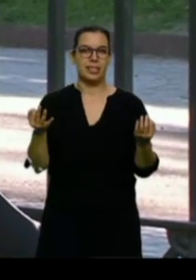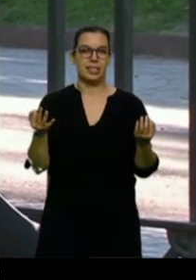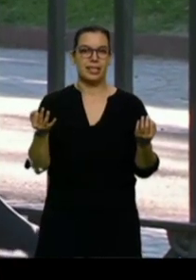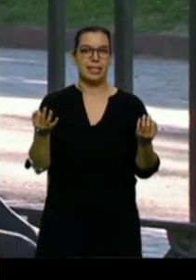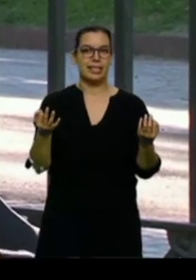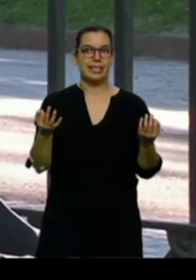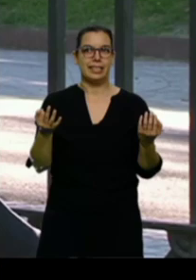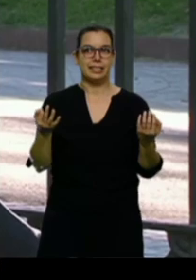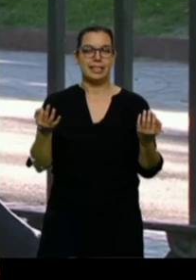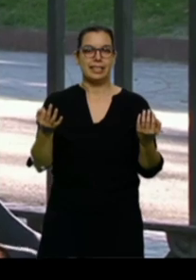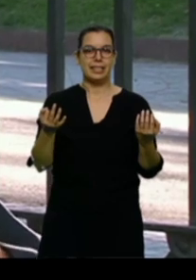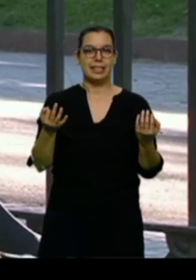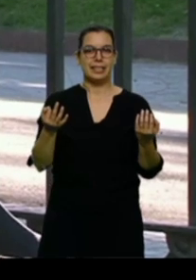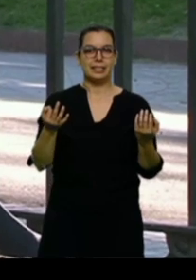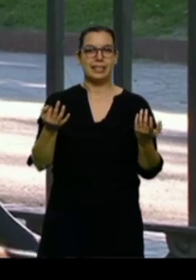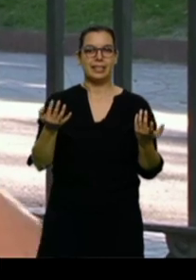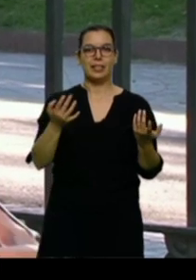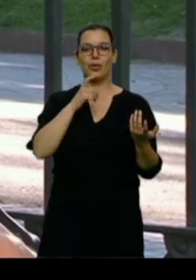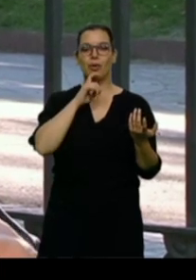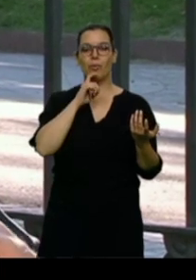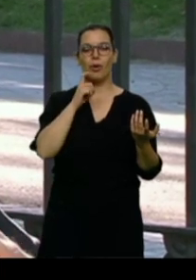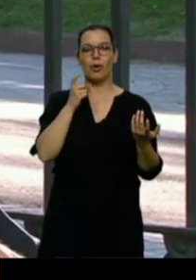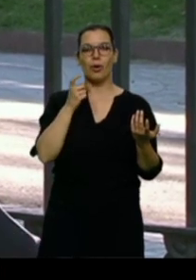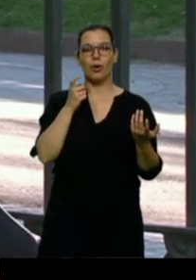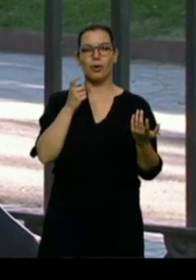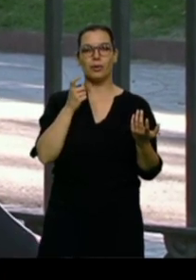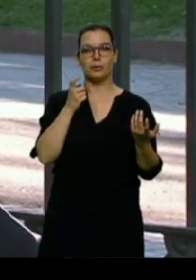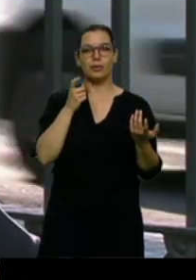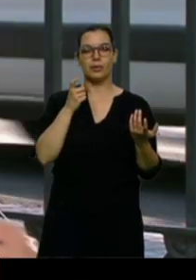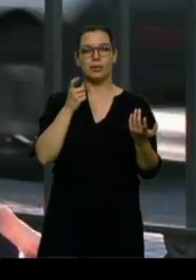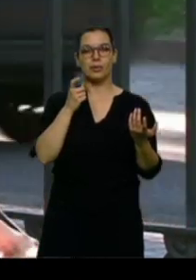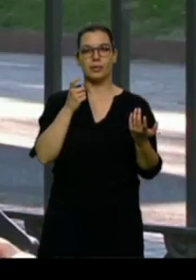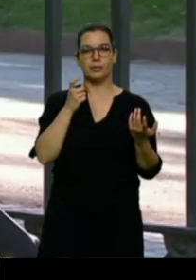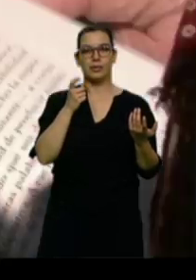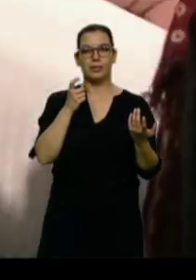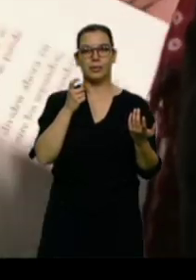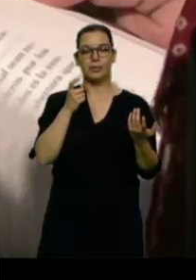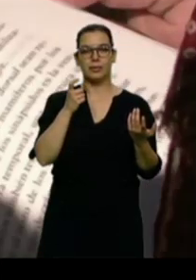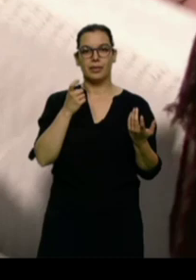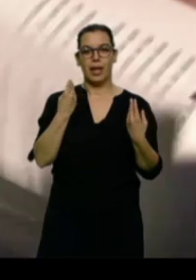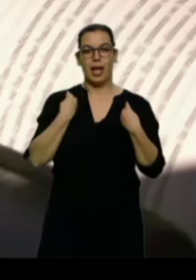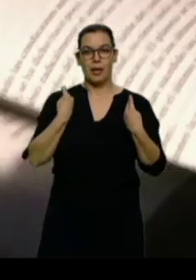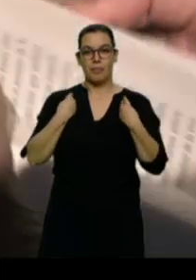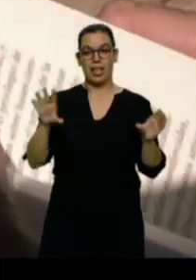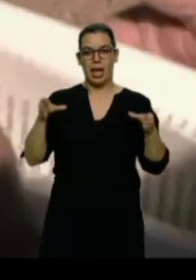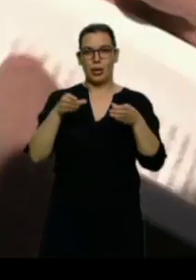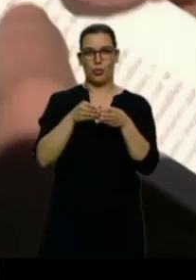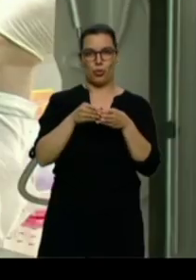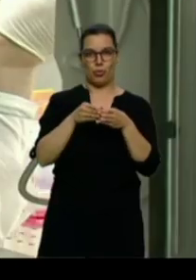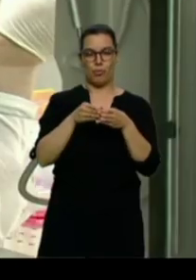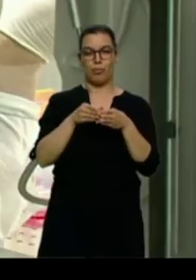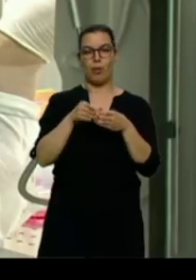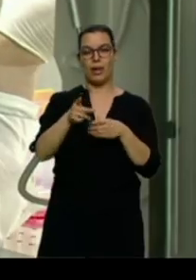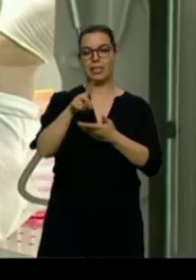es, de cómo las dos caras de la vida en grupo. Una lectura para apasionados